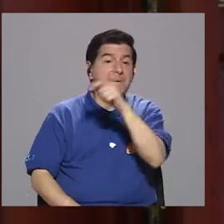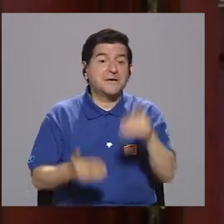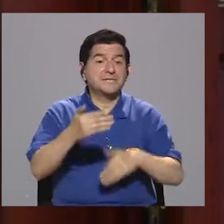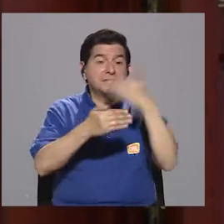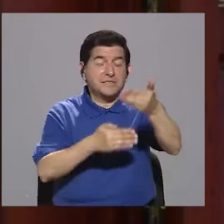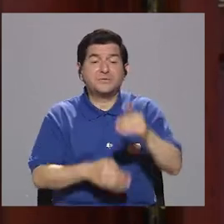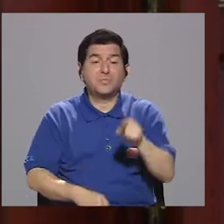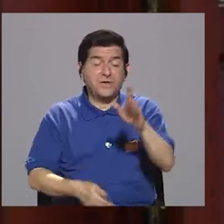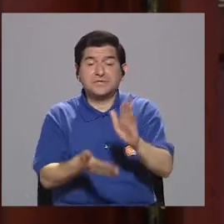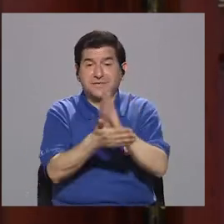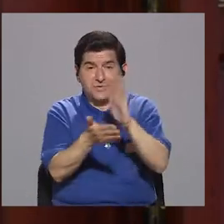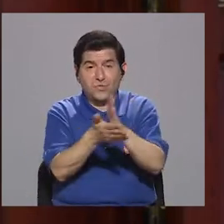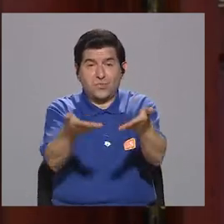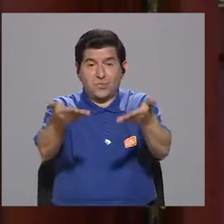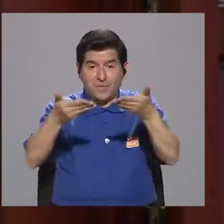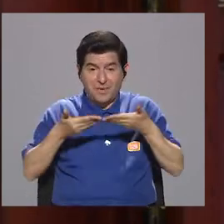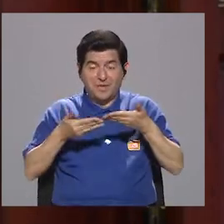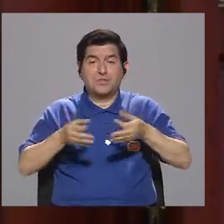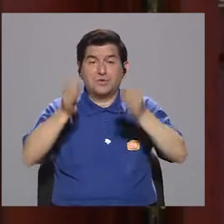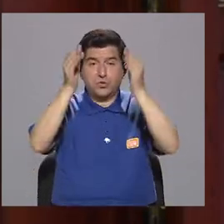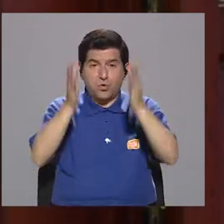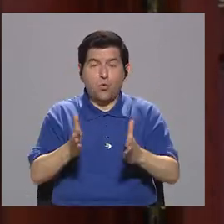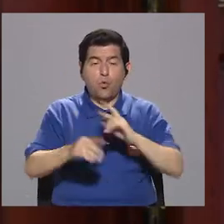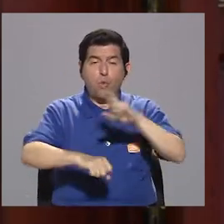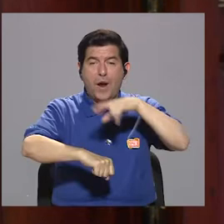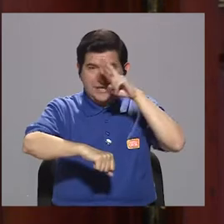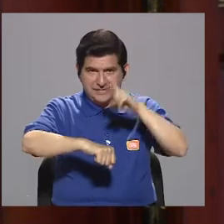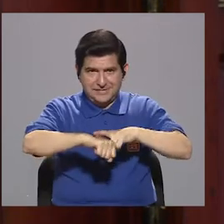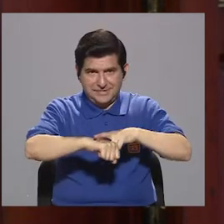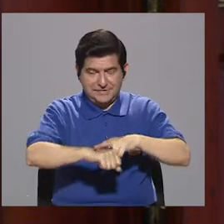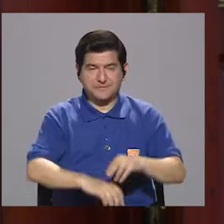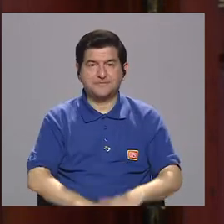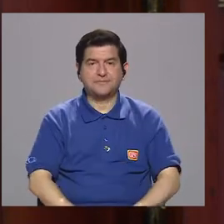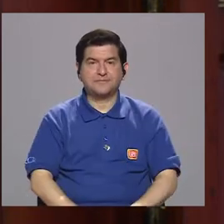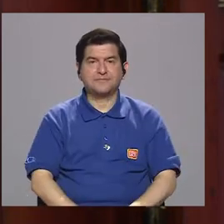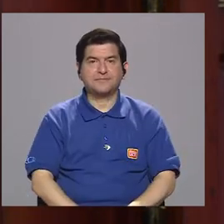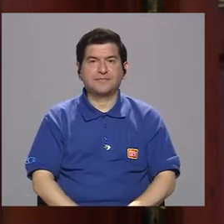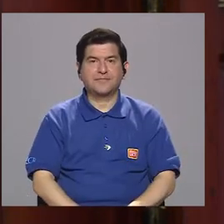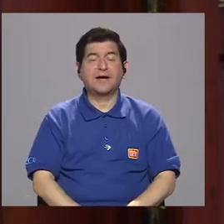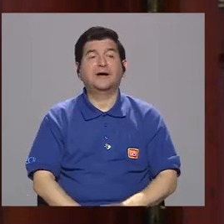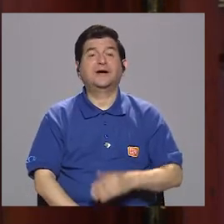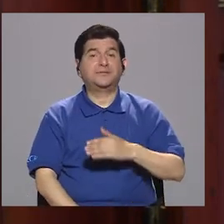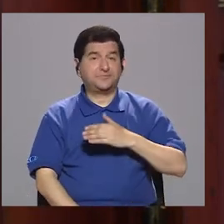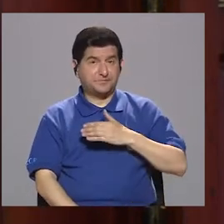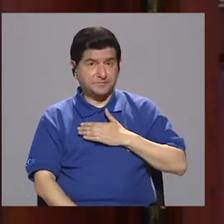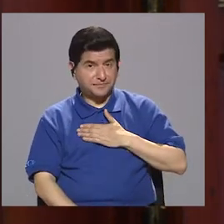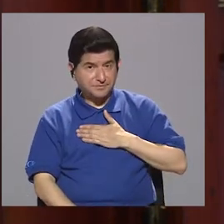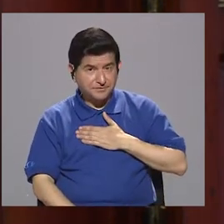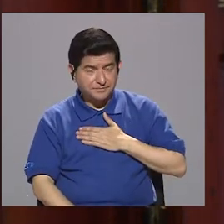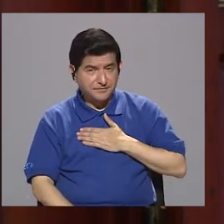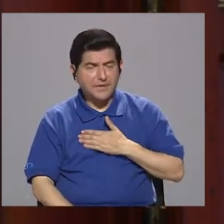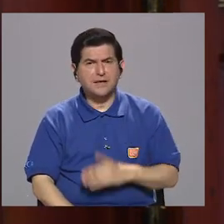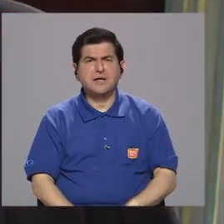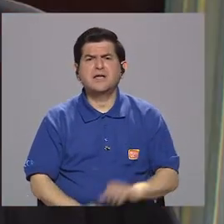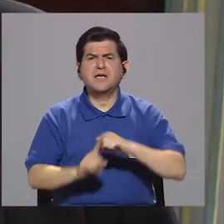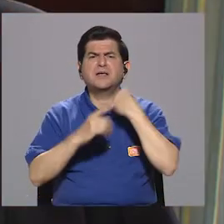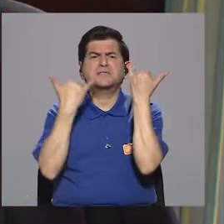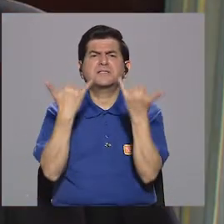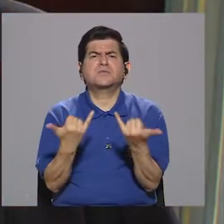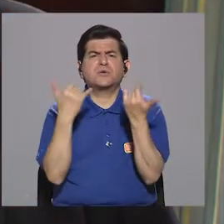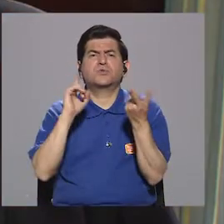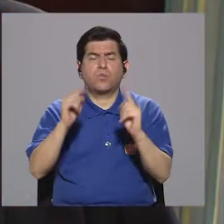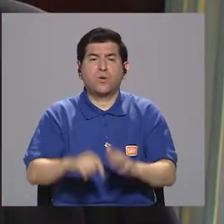después de que a me dieron esa carta, un juez de la República me... ¿Cuál es el estatus actual,